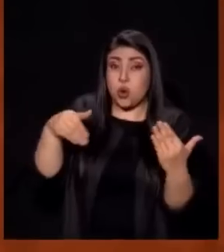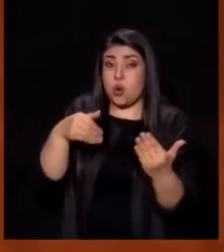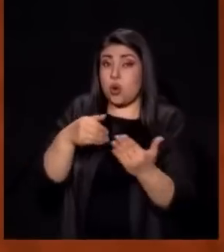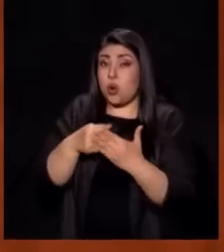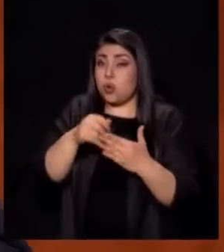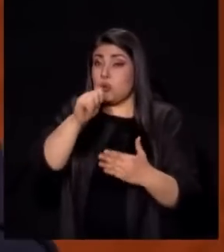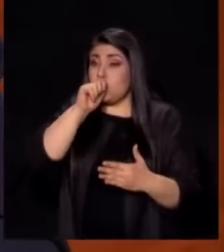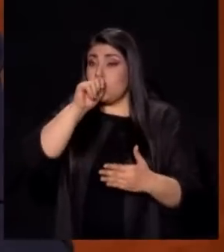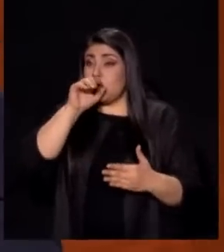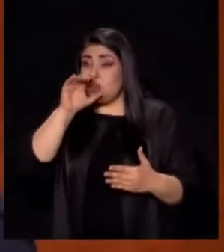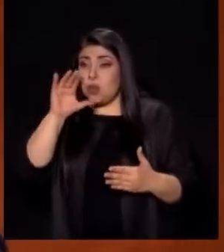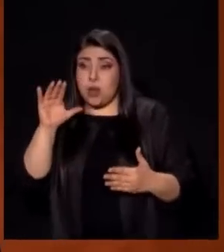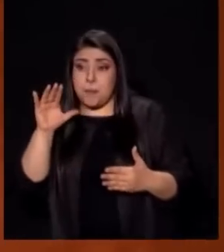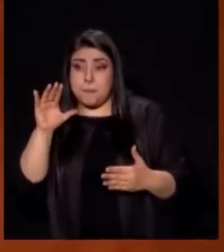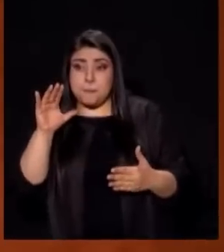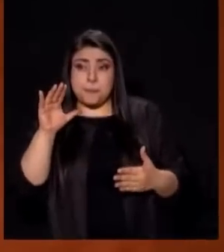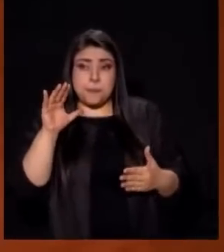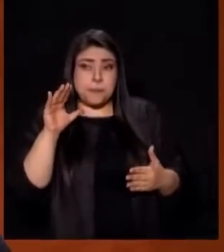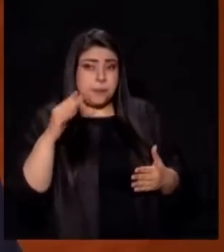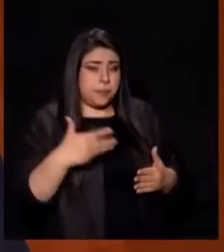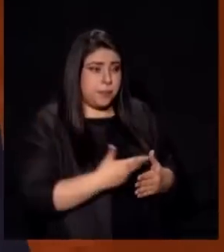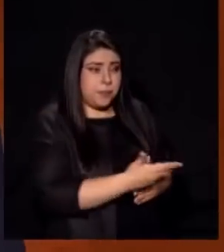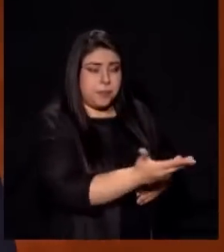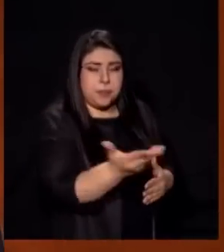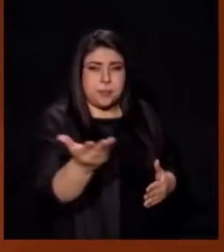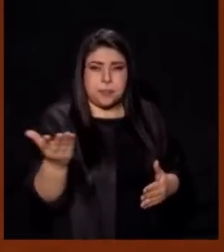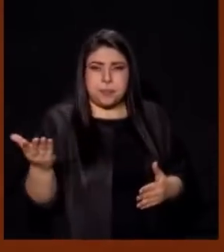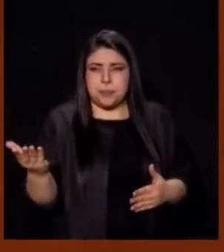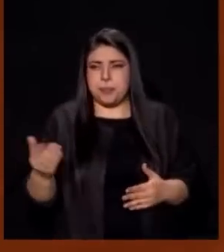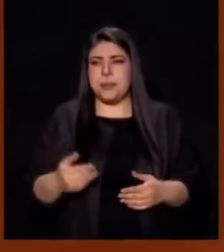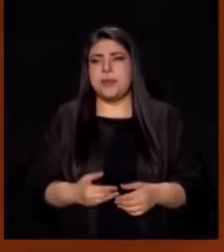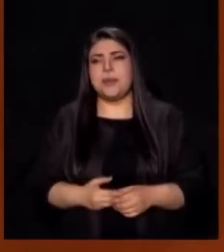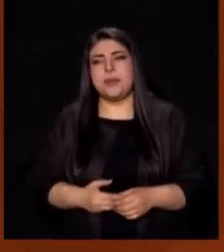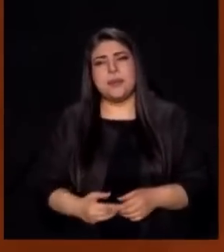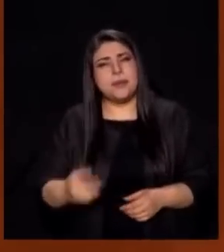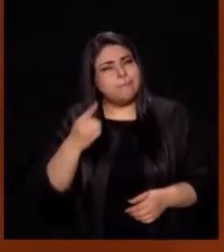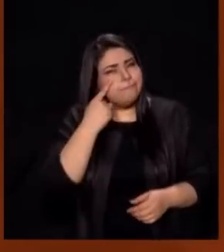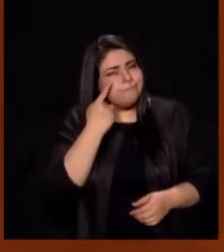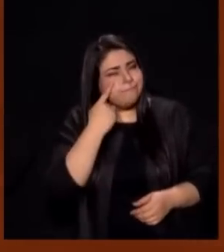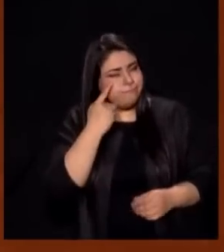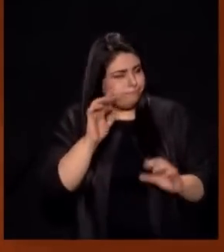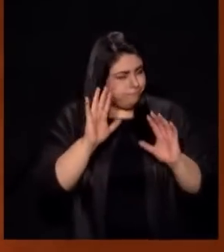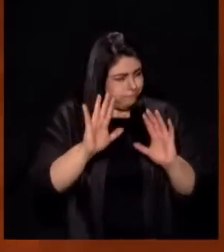No Se Si Me Expliquen Esto Un Día Voy a Desarrollar Más Este Término